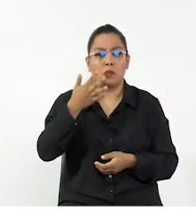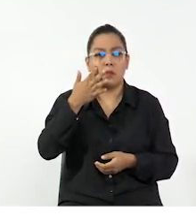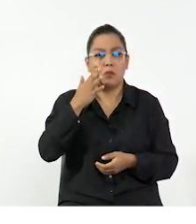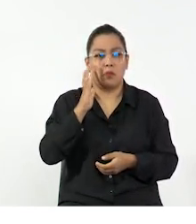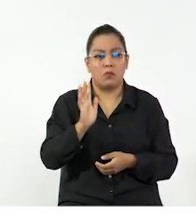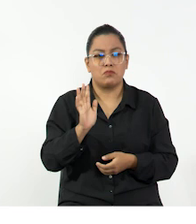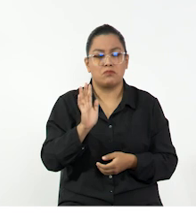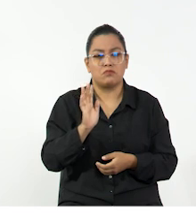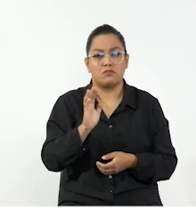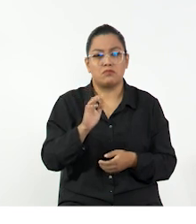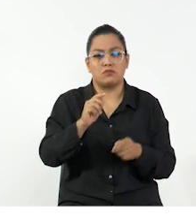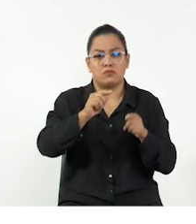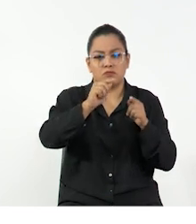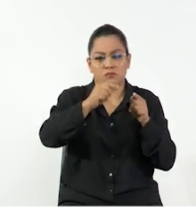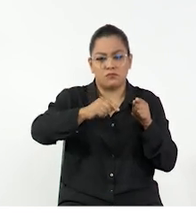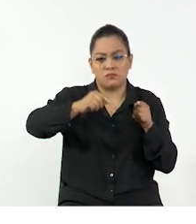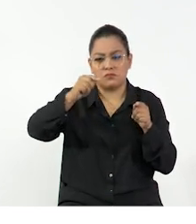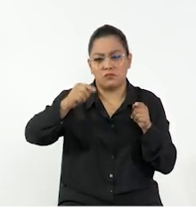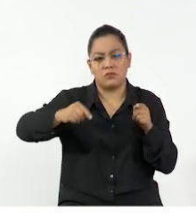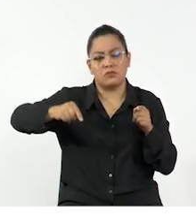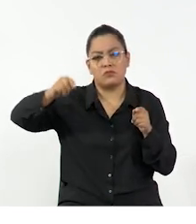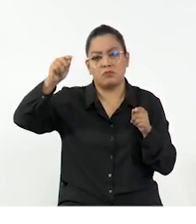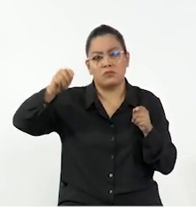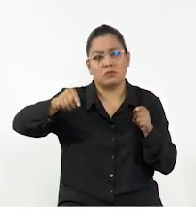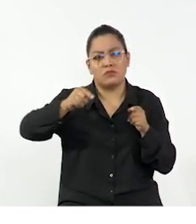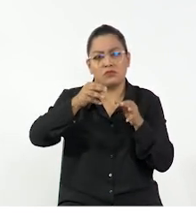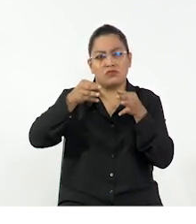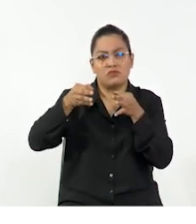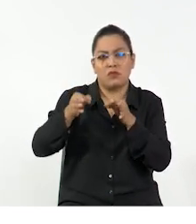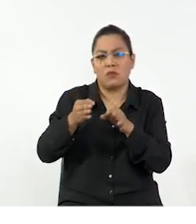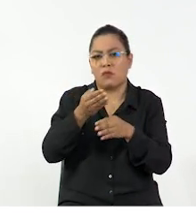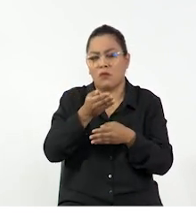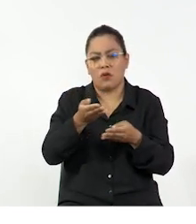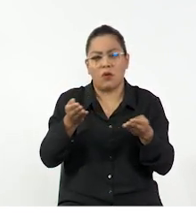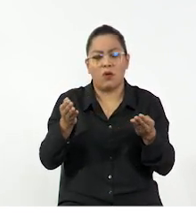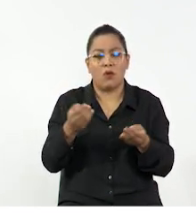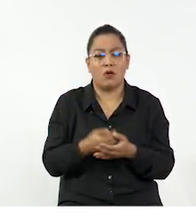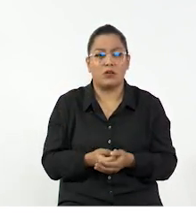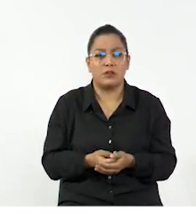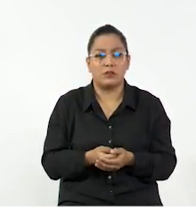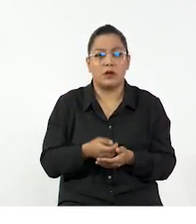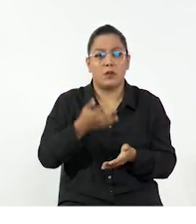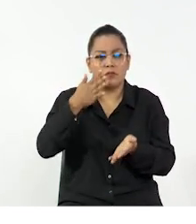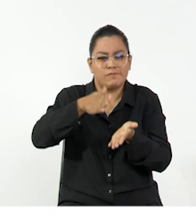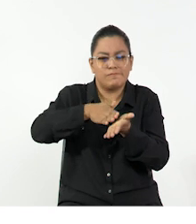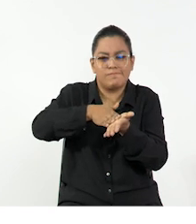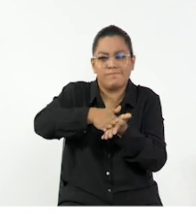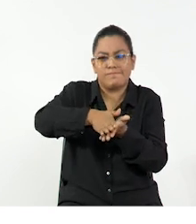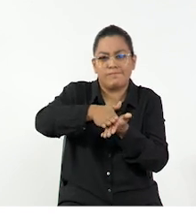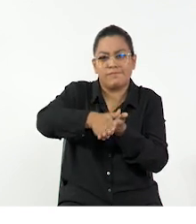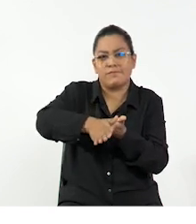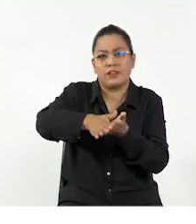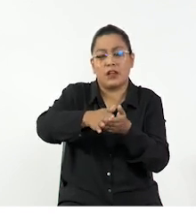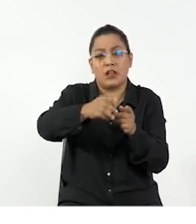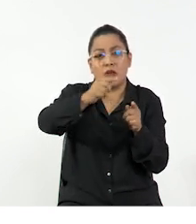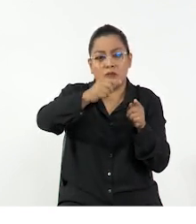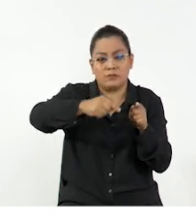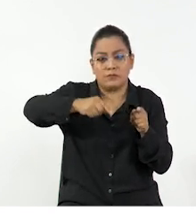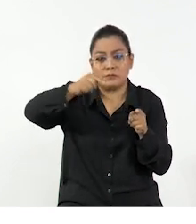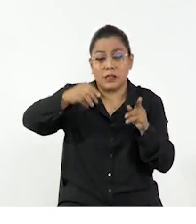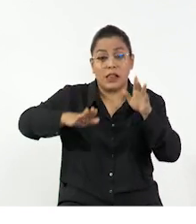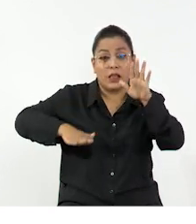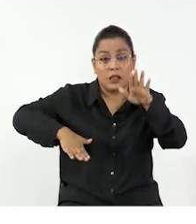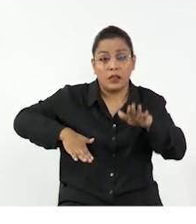fricción, despreciamos el rozamiento en la pista, etc. Si nosotros consideramos el fenómeno de la fricción,